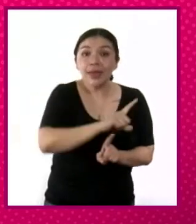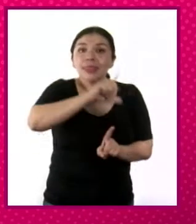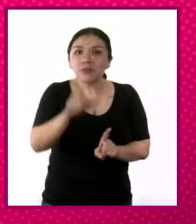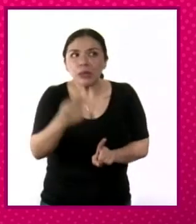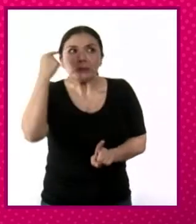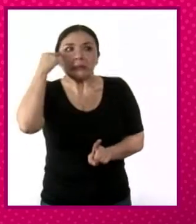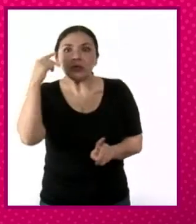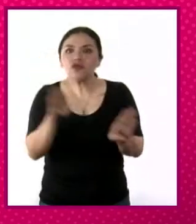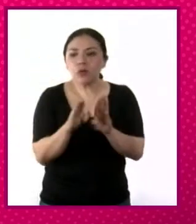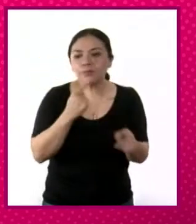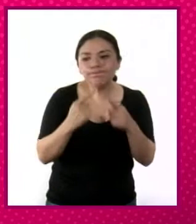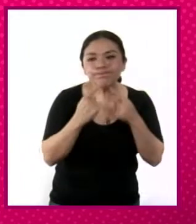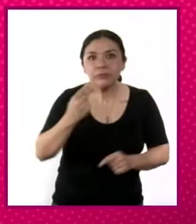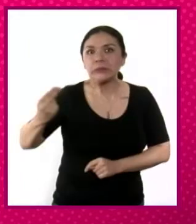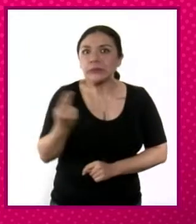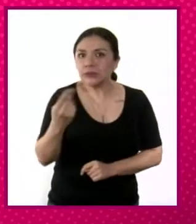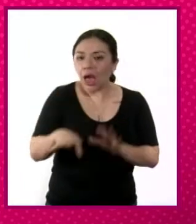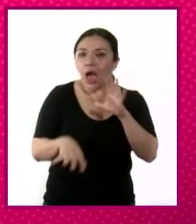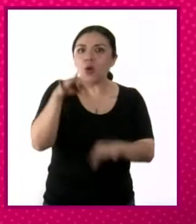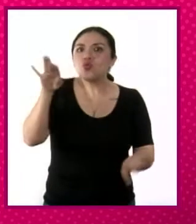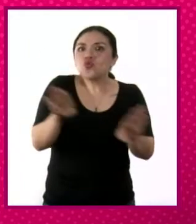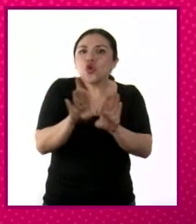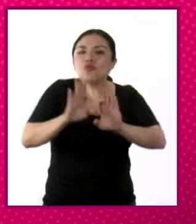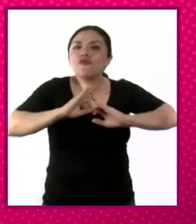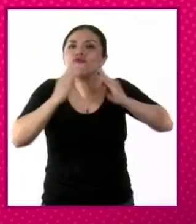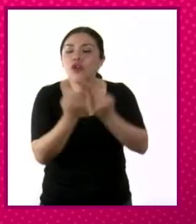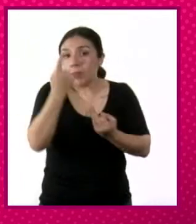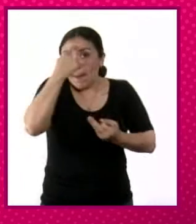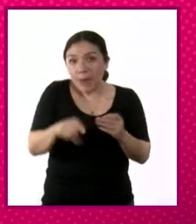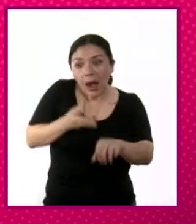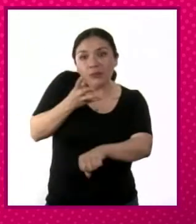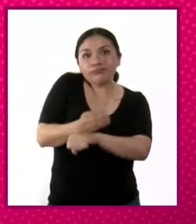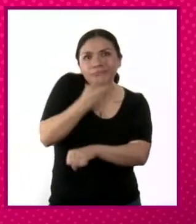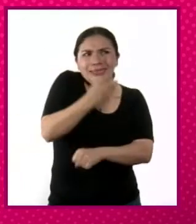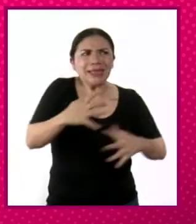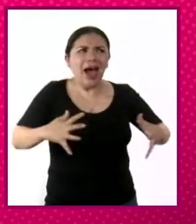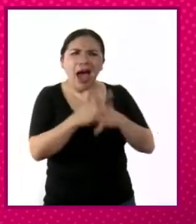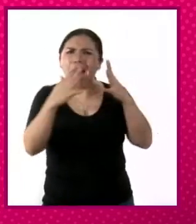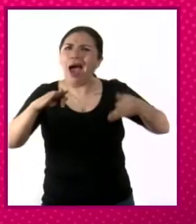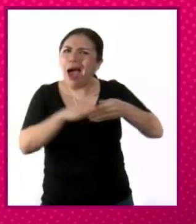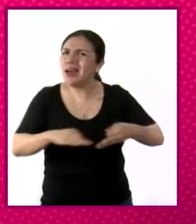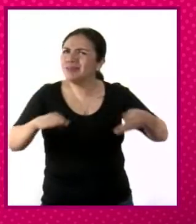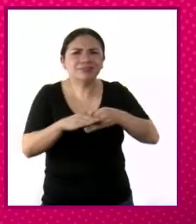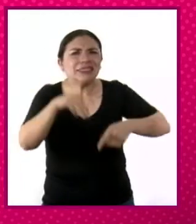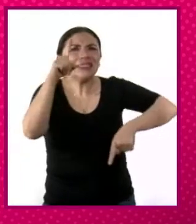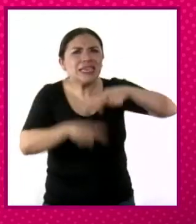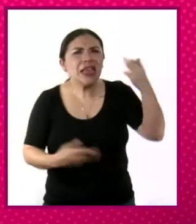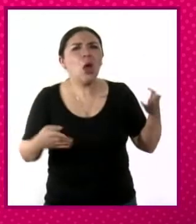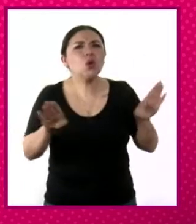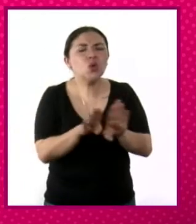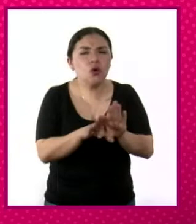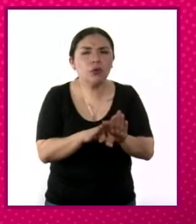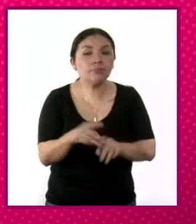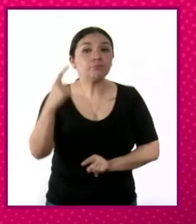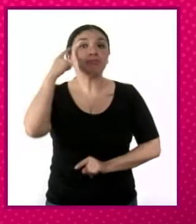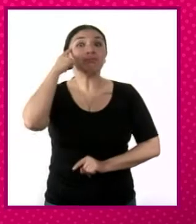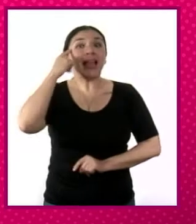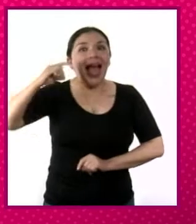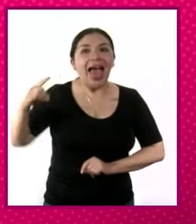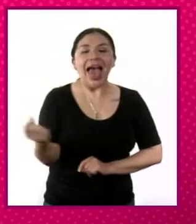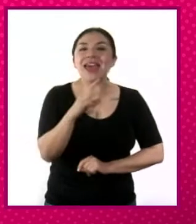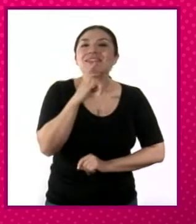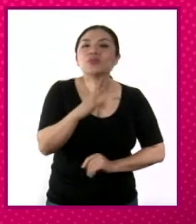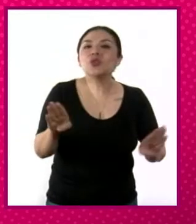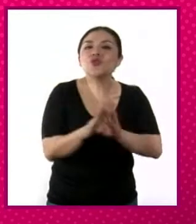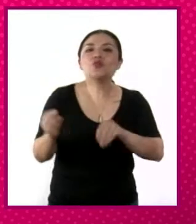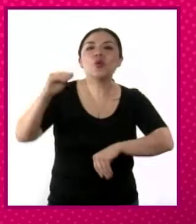necesidad de encontrar algún mecanismo que resuelva estos enfrentamientos y la respuesta la encuentran en